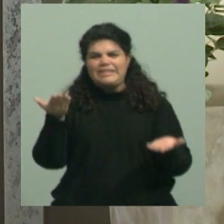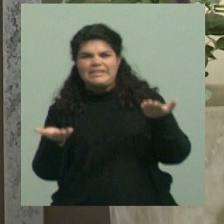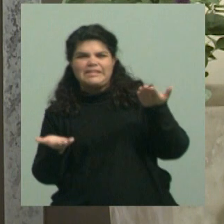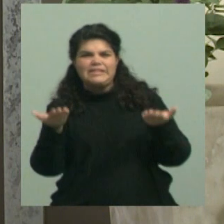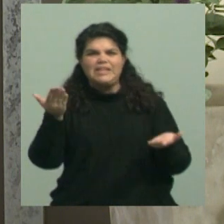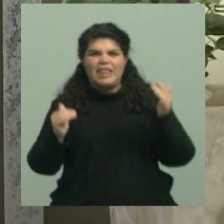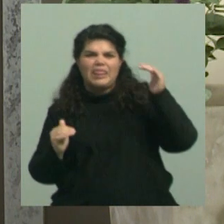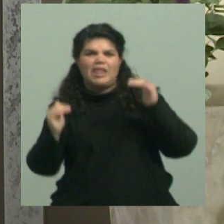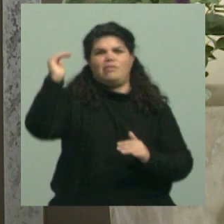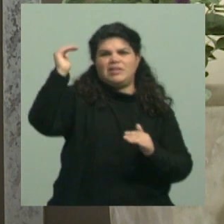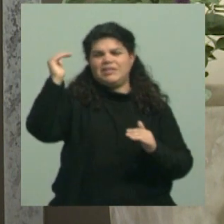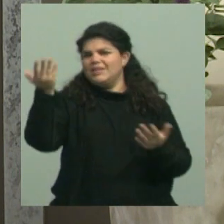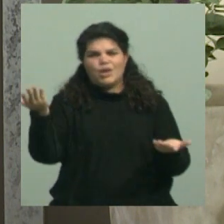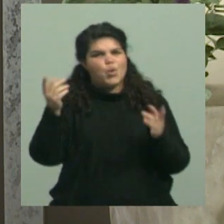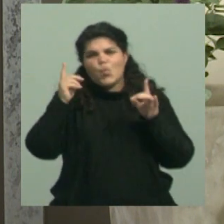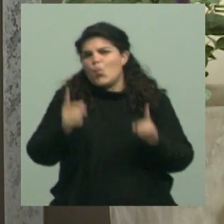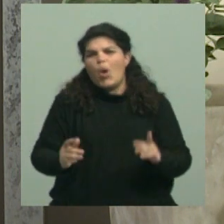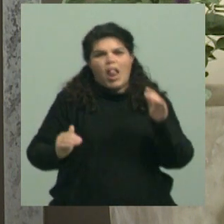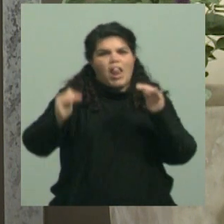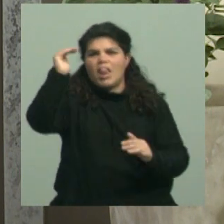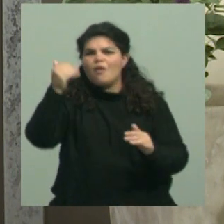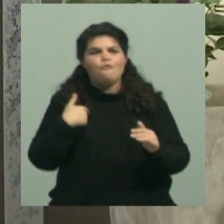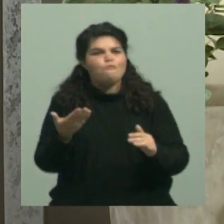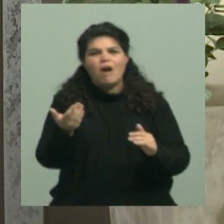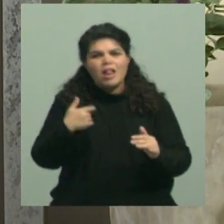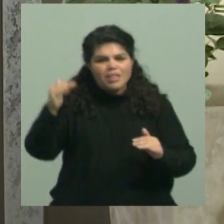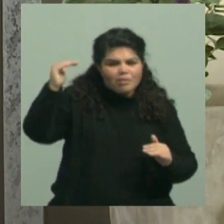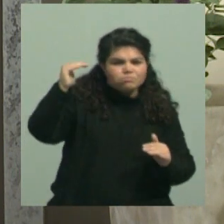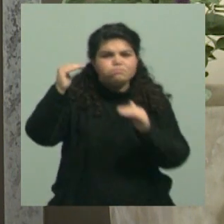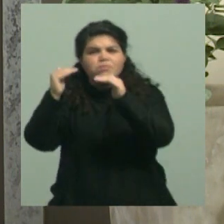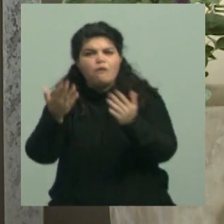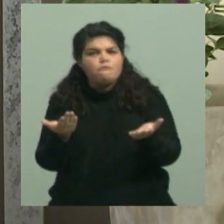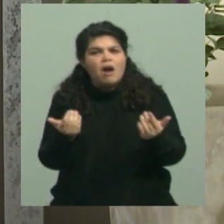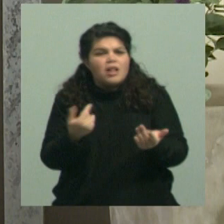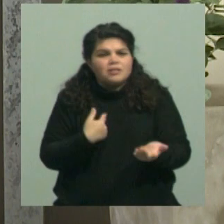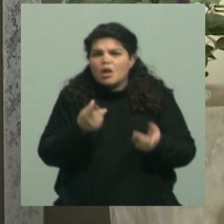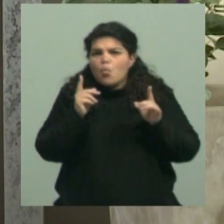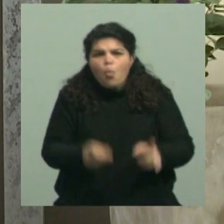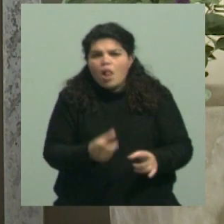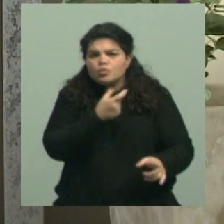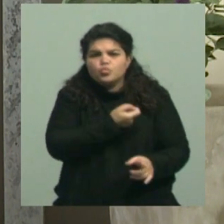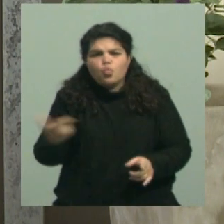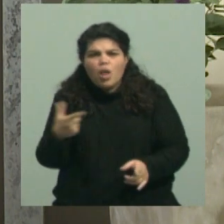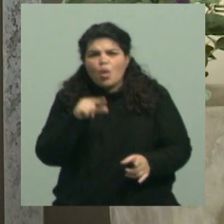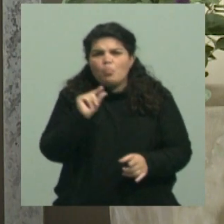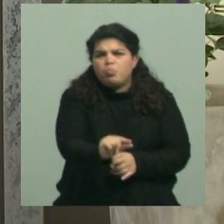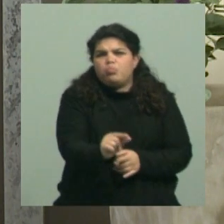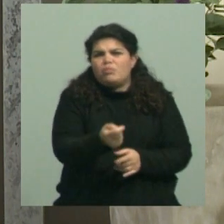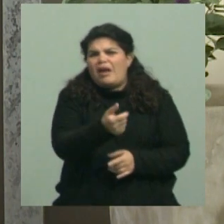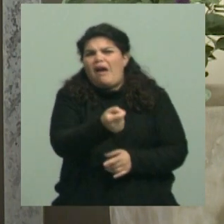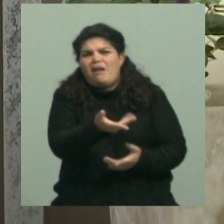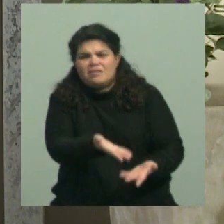un desfasaje importante de reconocimiento en el incremento salarial que no, digamos,